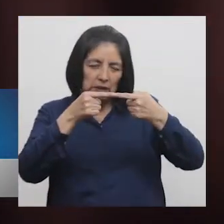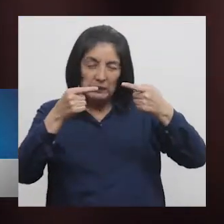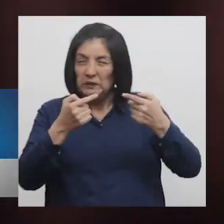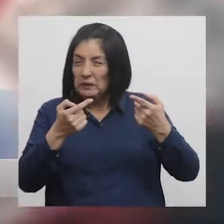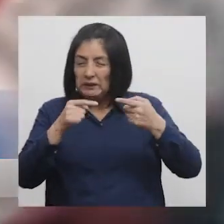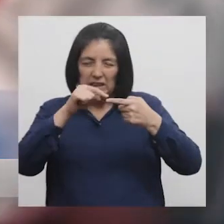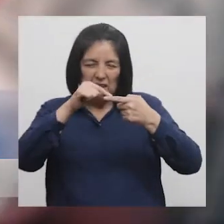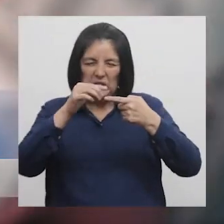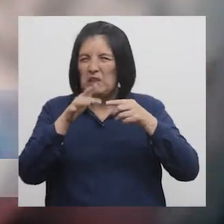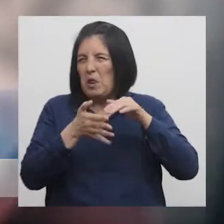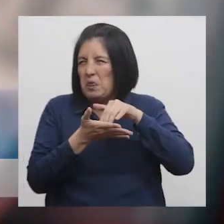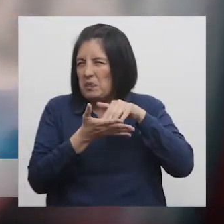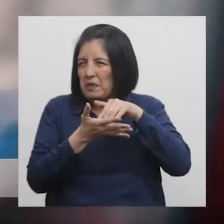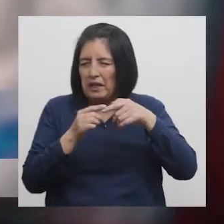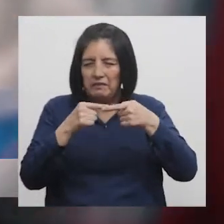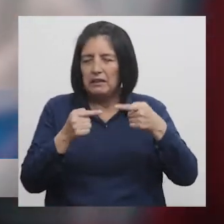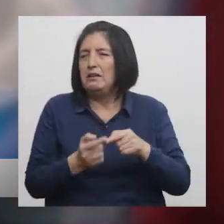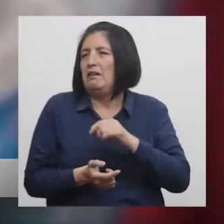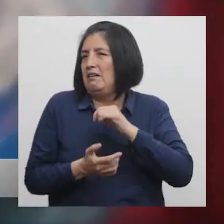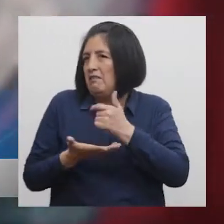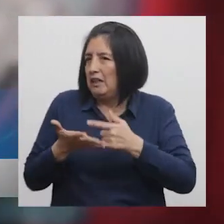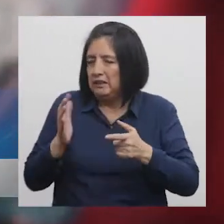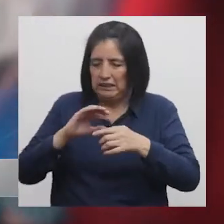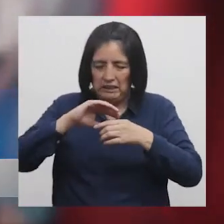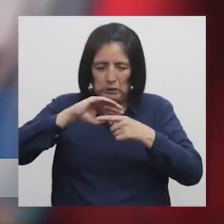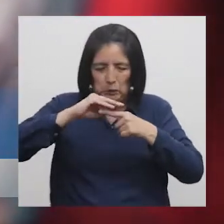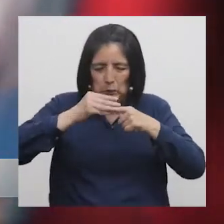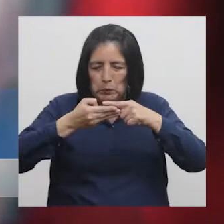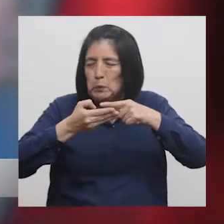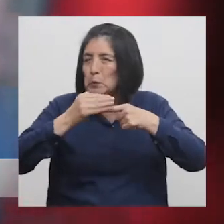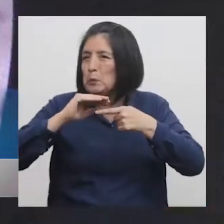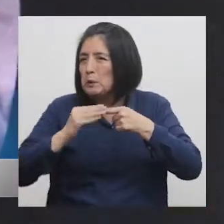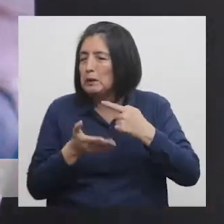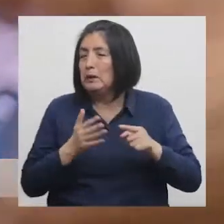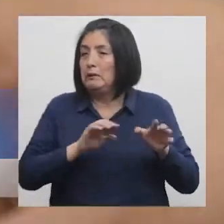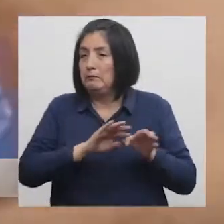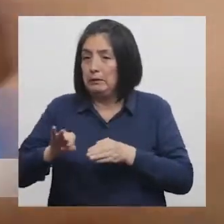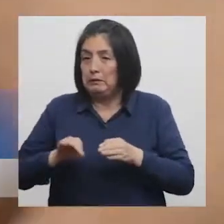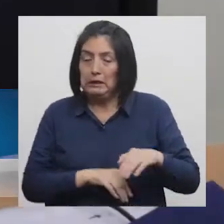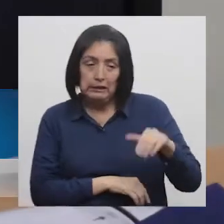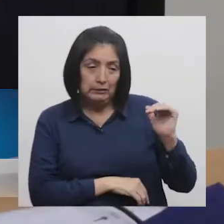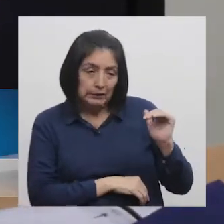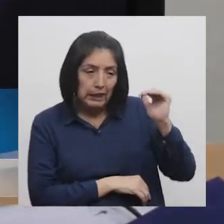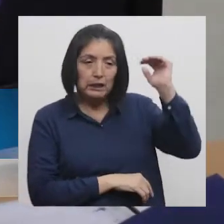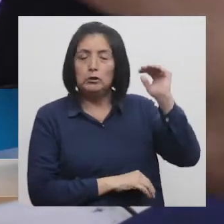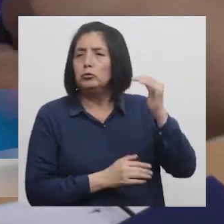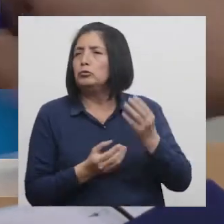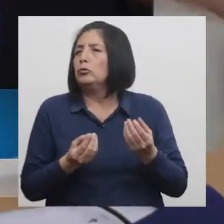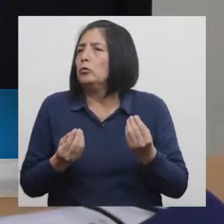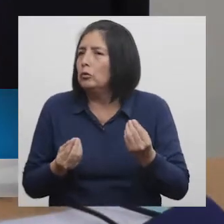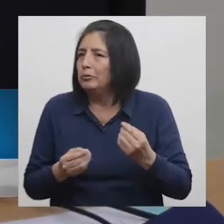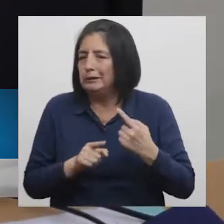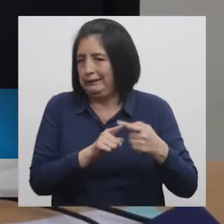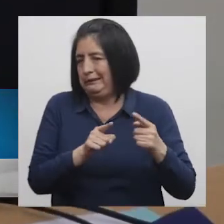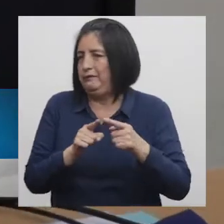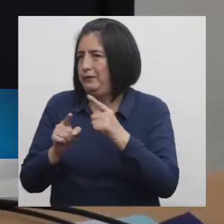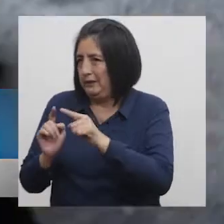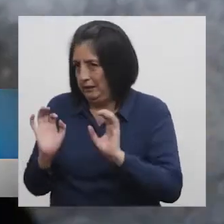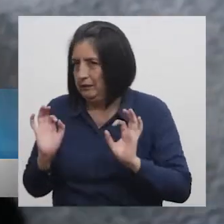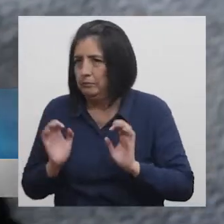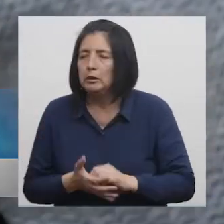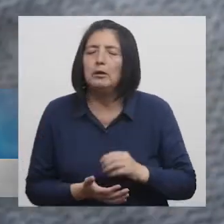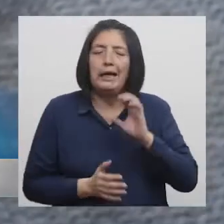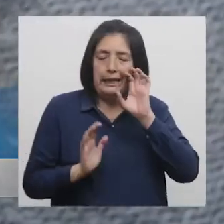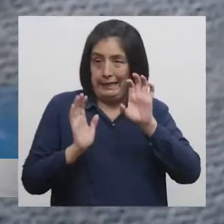debilitados Debido a la escasa producción de colágeno Mientras que en los adultos Se presenta por otro tipo de riesgos